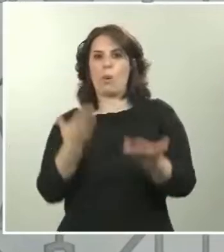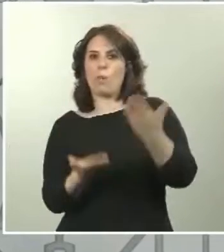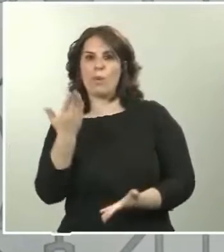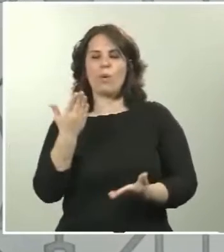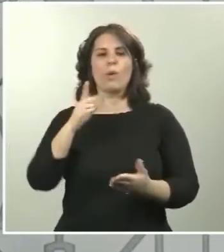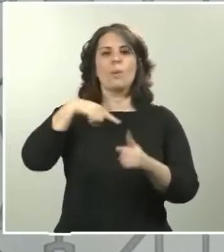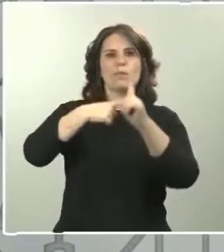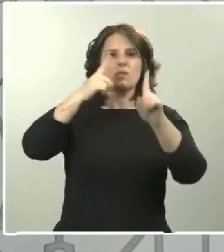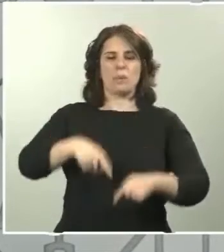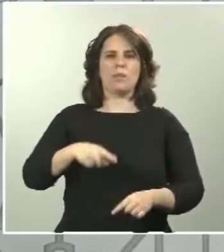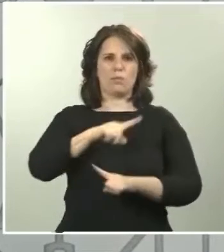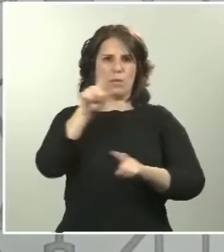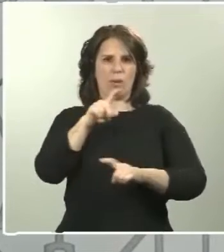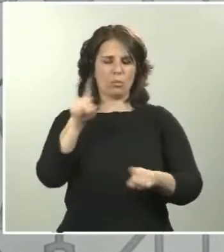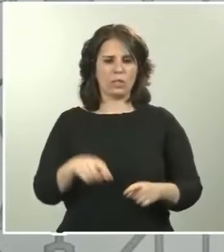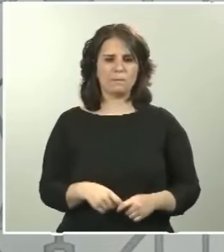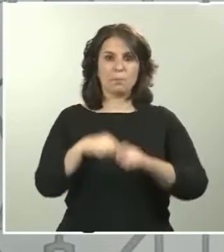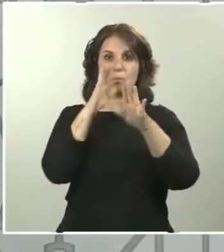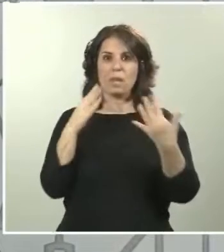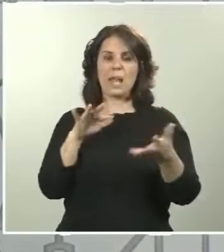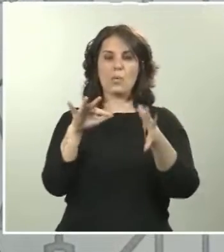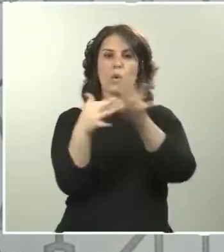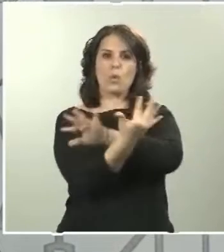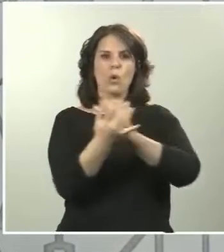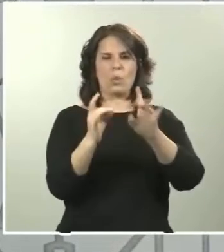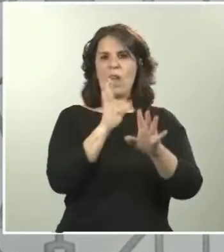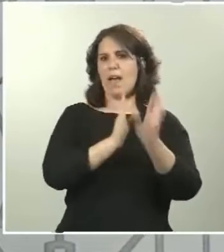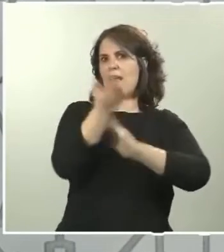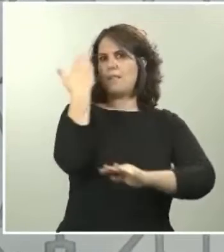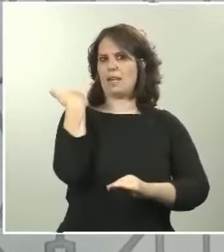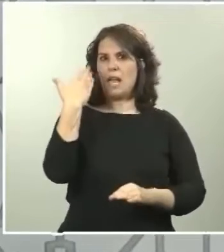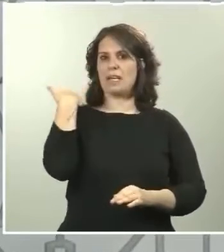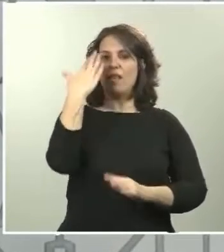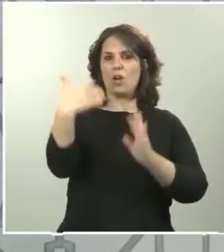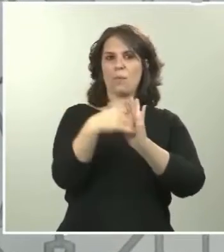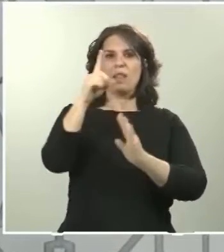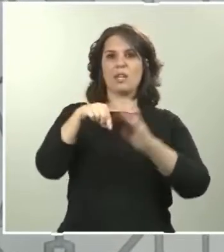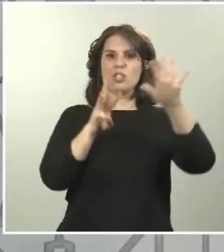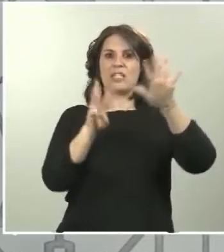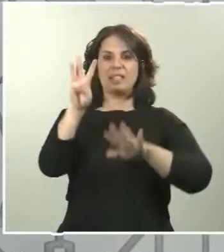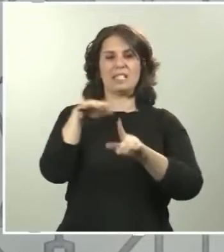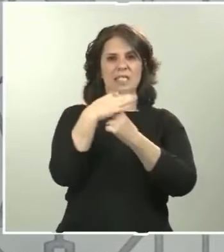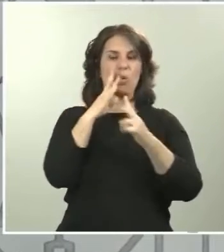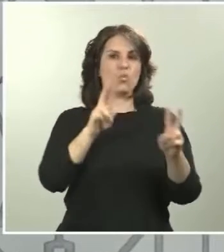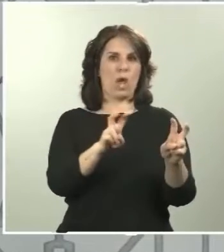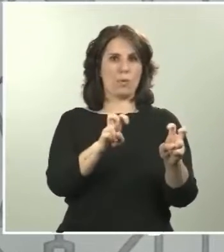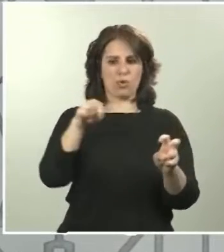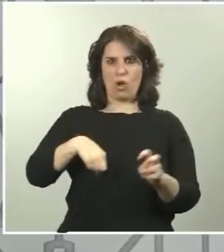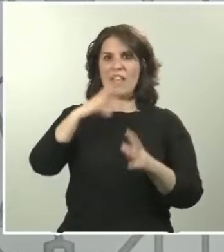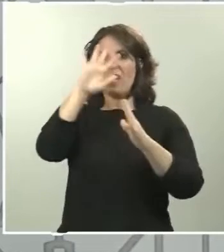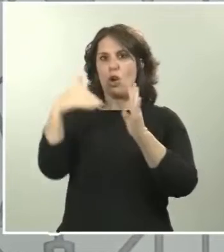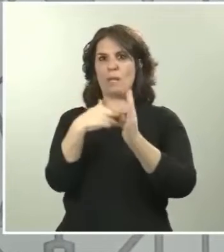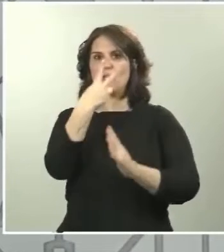A día de hoy seguimos con una evolución similar a de ayer. Ayer teníamos 5.183 casos nuevos, hoy tenemos 5.252.